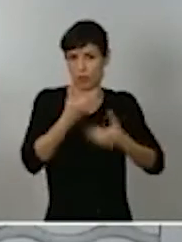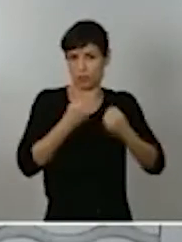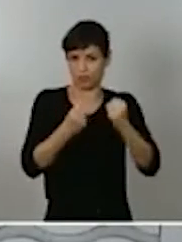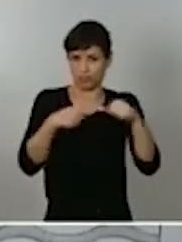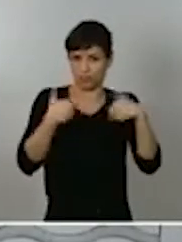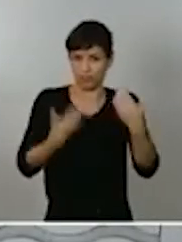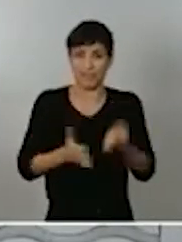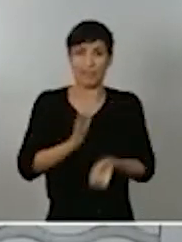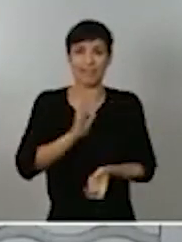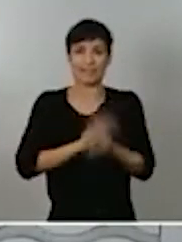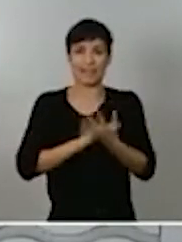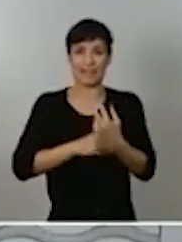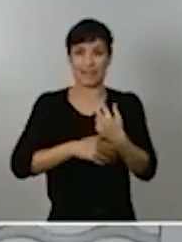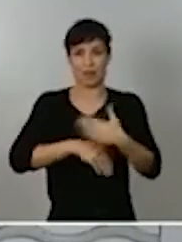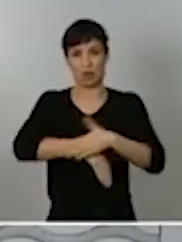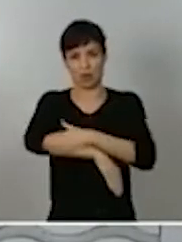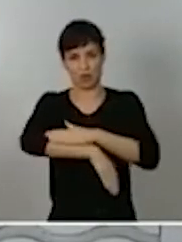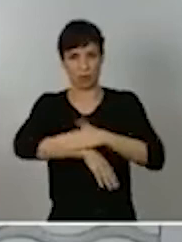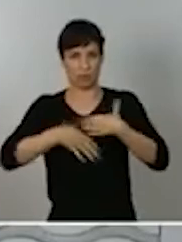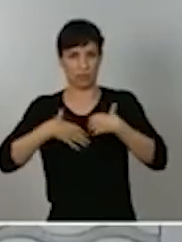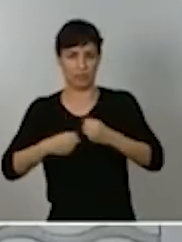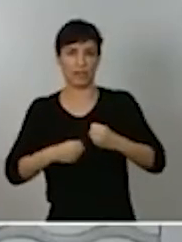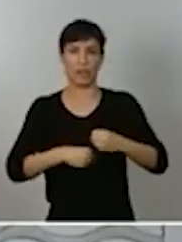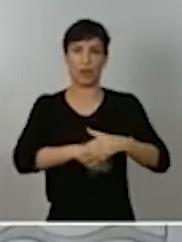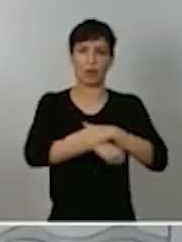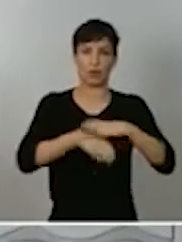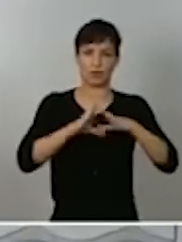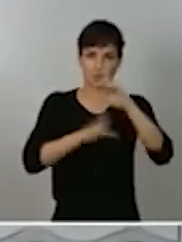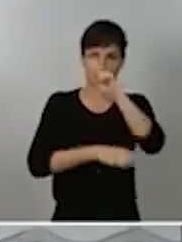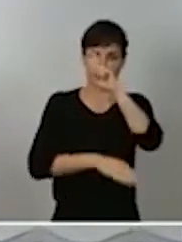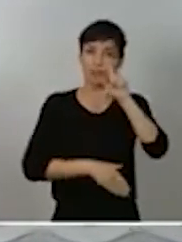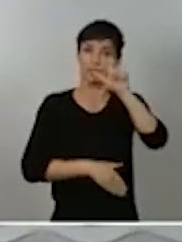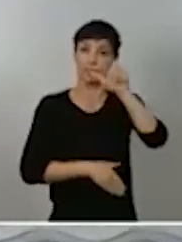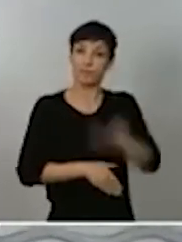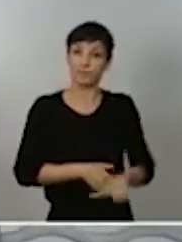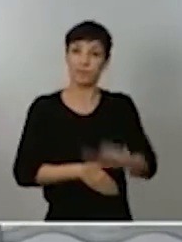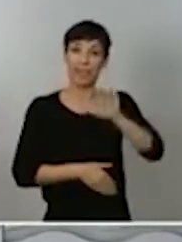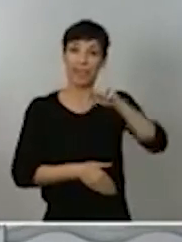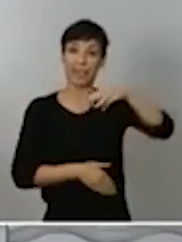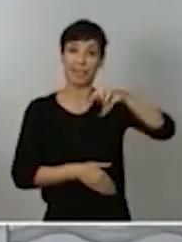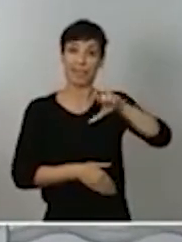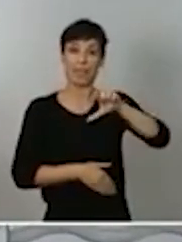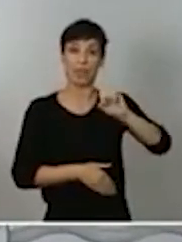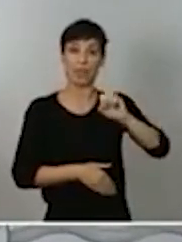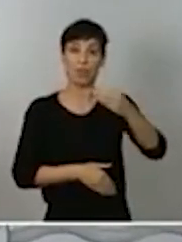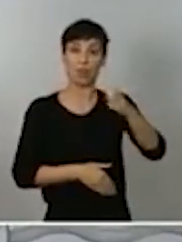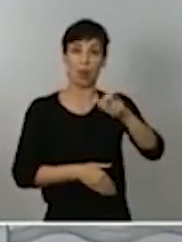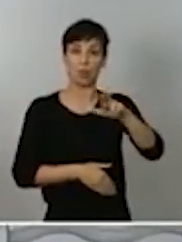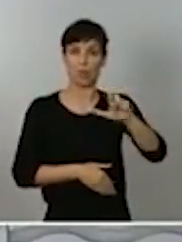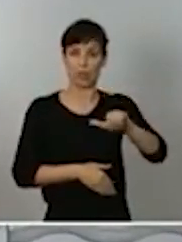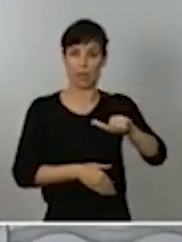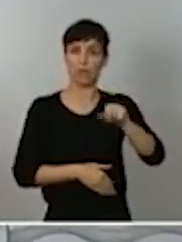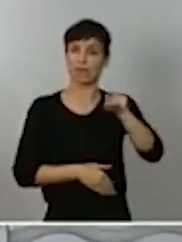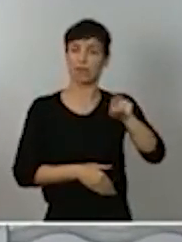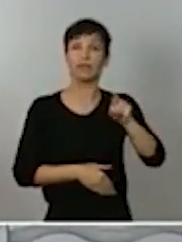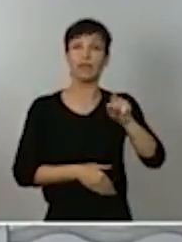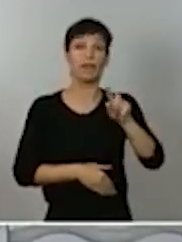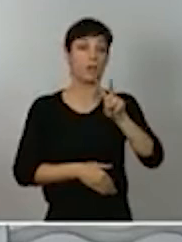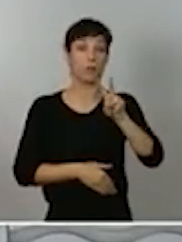Ministerio de Sanidad y el Gobierno madrileño, el señor y el profesor Emilio Bouza, presentó su dimisión apenas 48 horas después de ser nombrado.